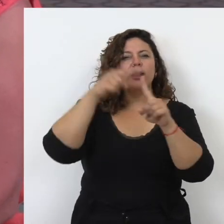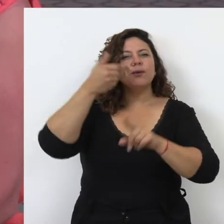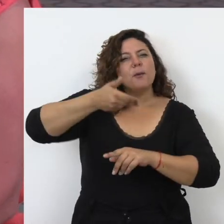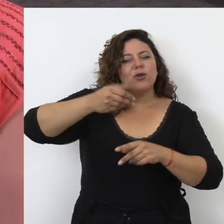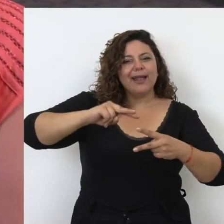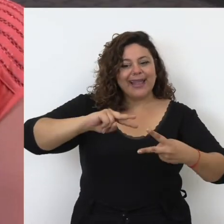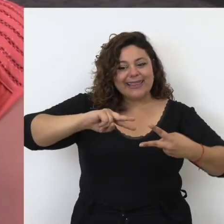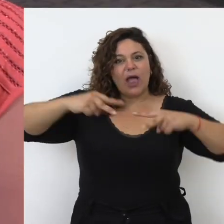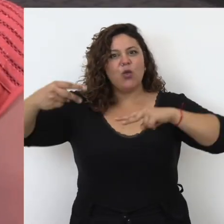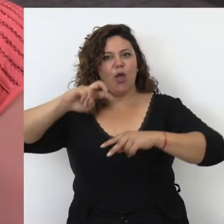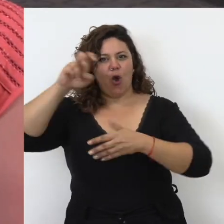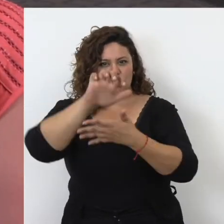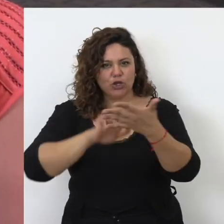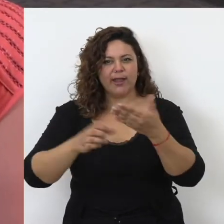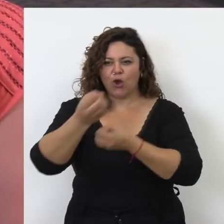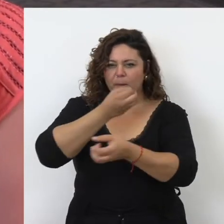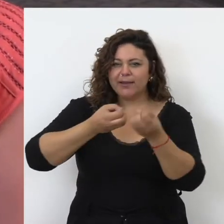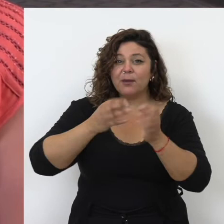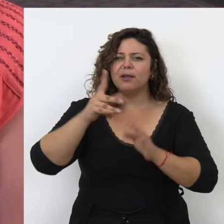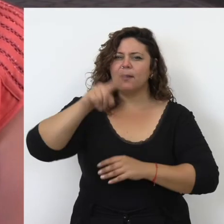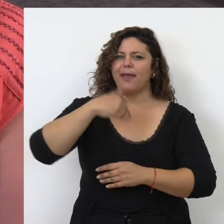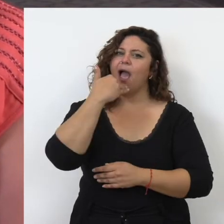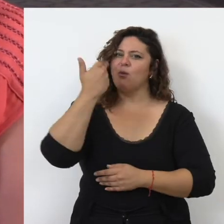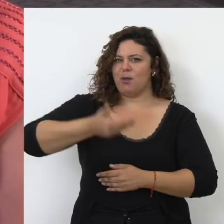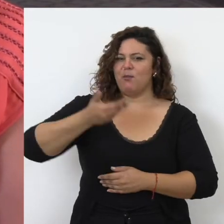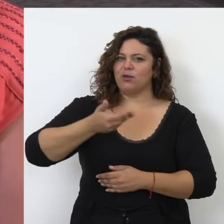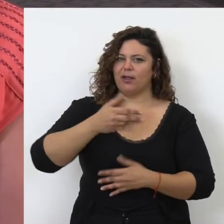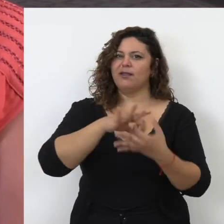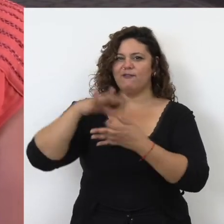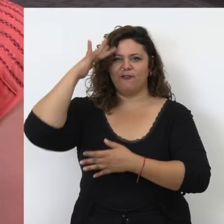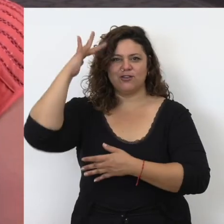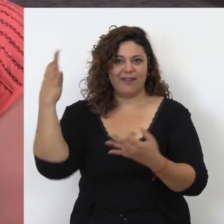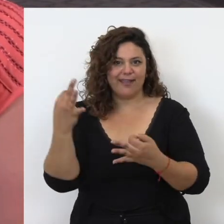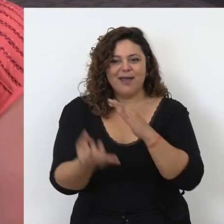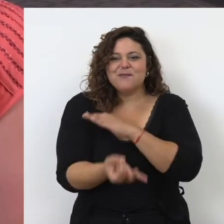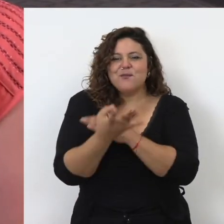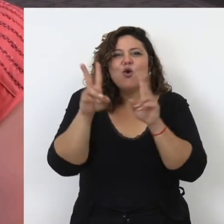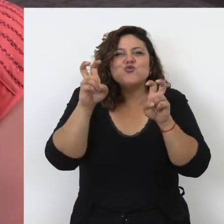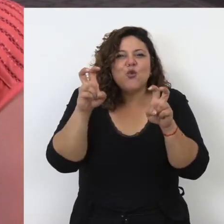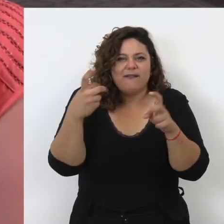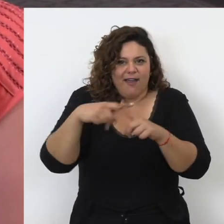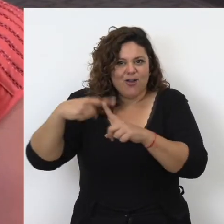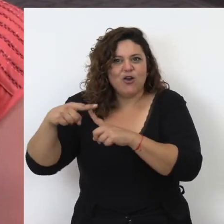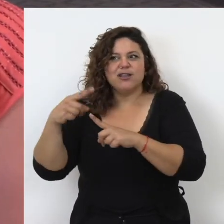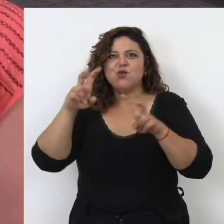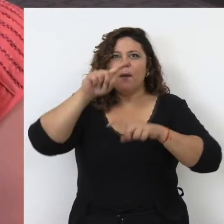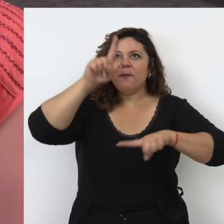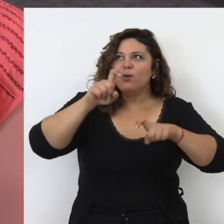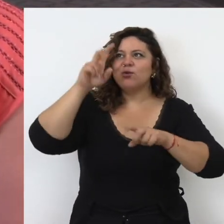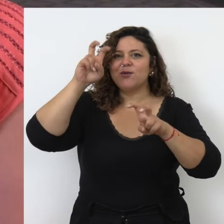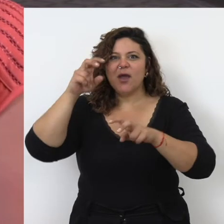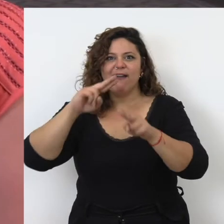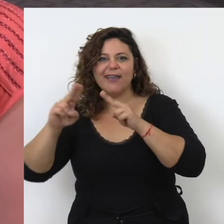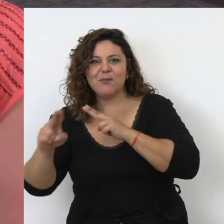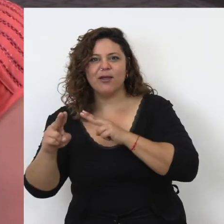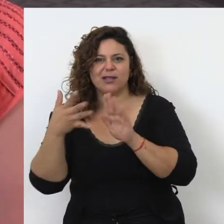fundamental de traducir otros textos comentarlos pero también algo muy importante crear nuevas obras con nuevas preguntas y nuevas respuestas es